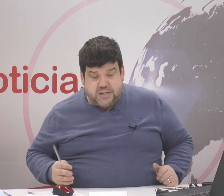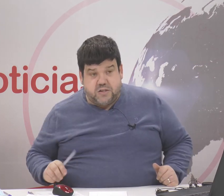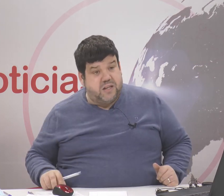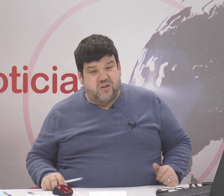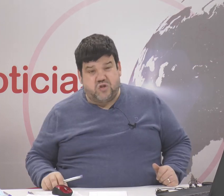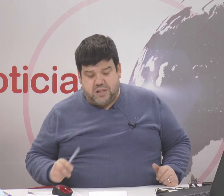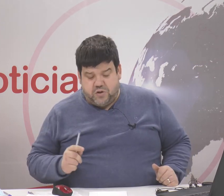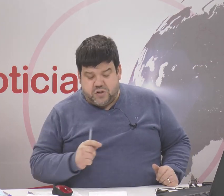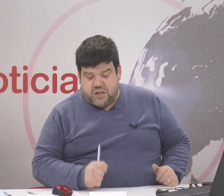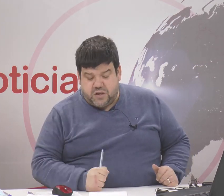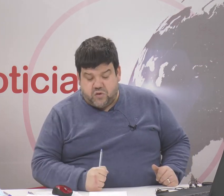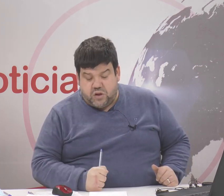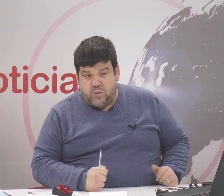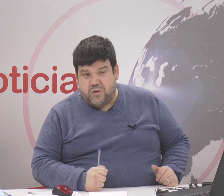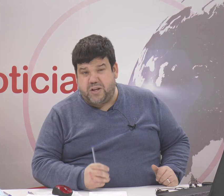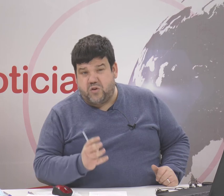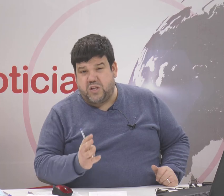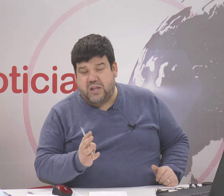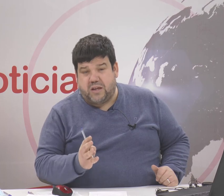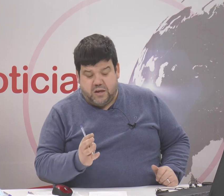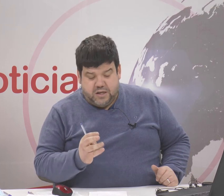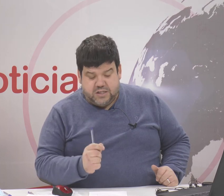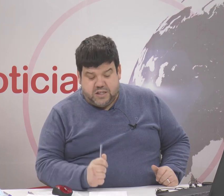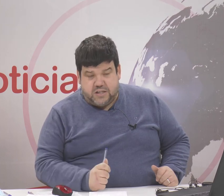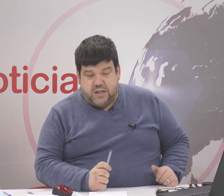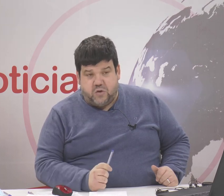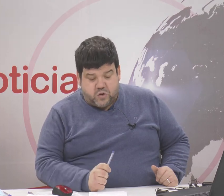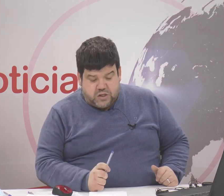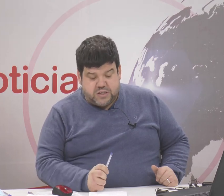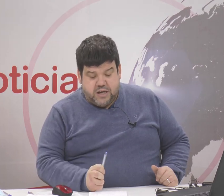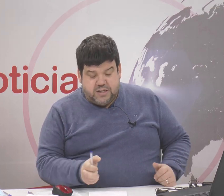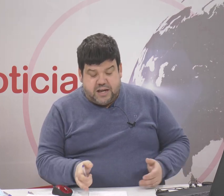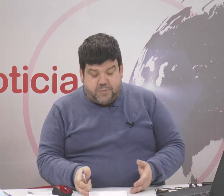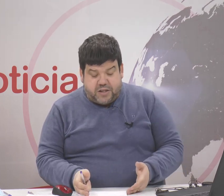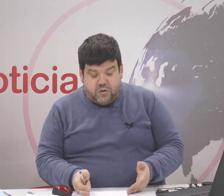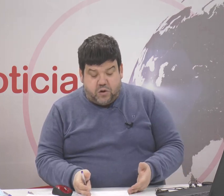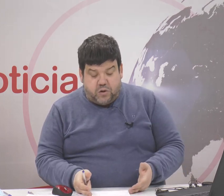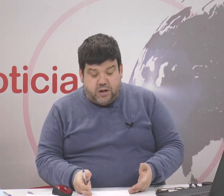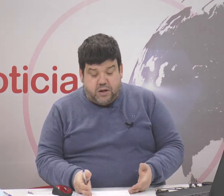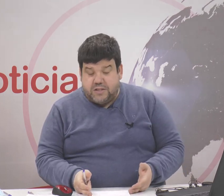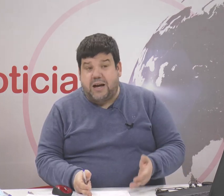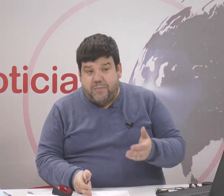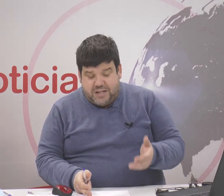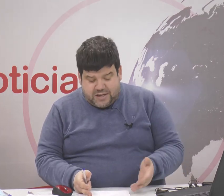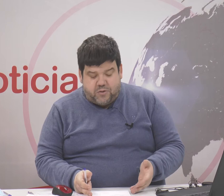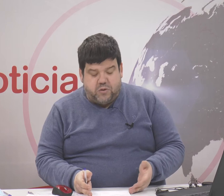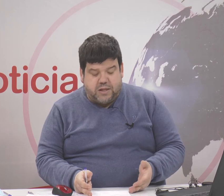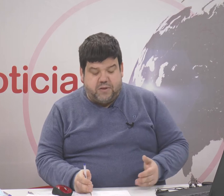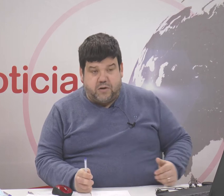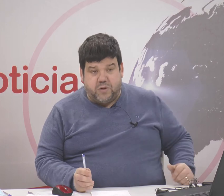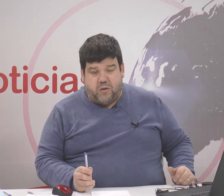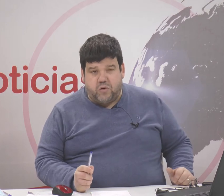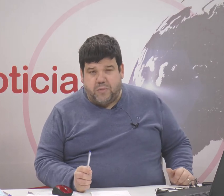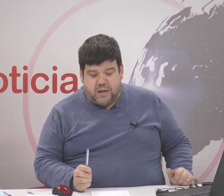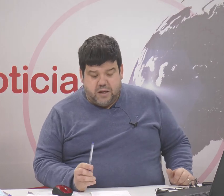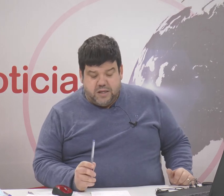esos siete millones seiscientos ochenta y mil doscientos sesenta y cinco dosis se han repartido se han administrado a través